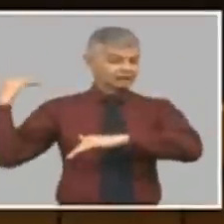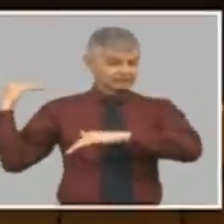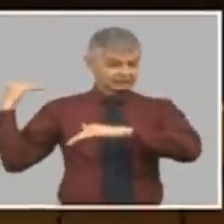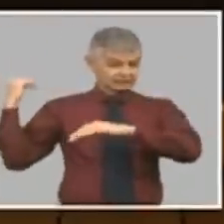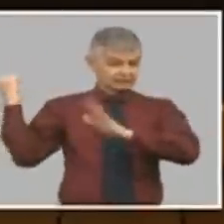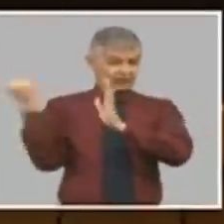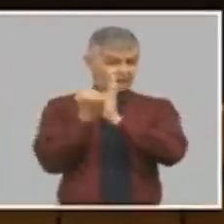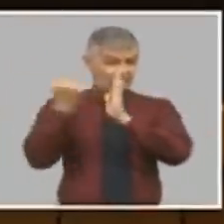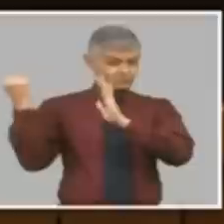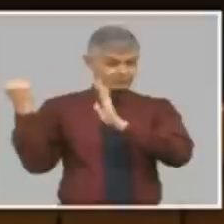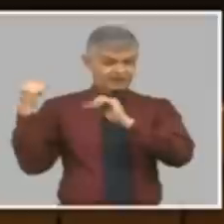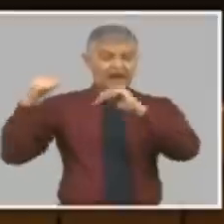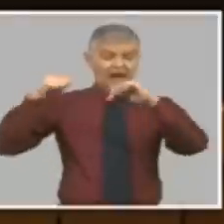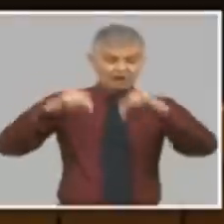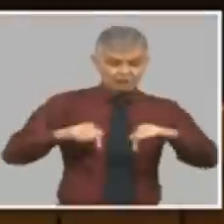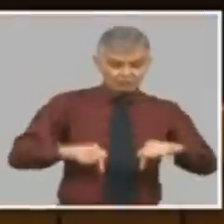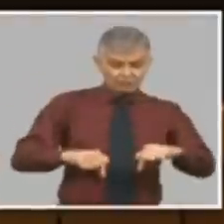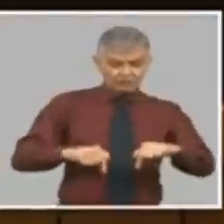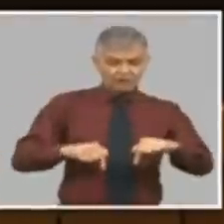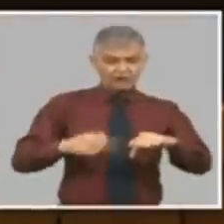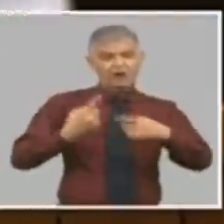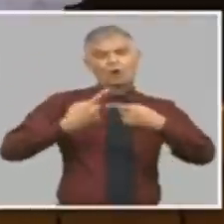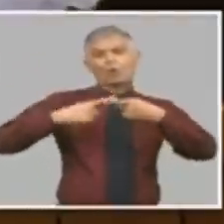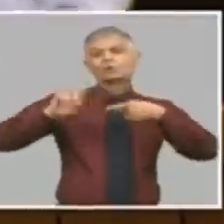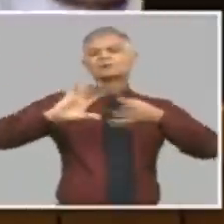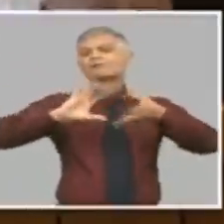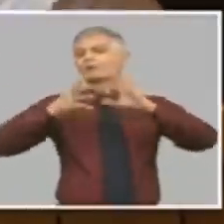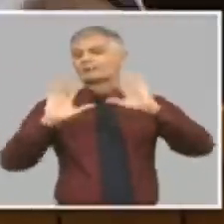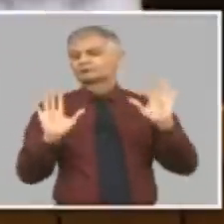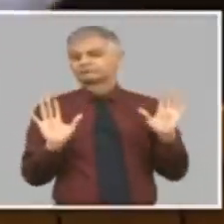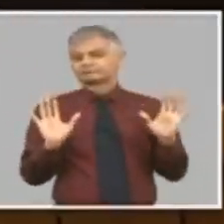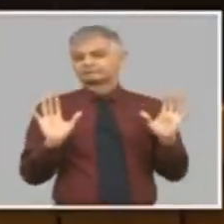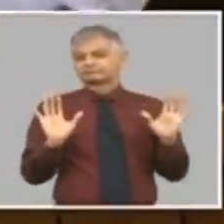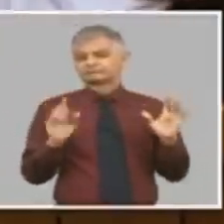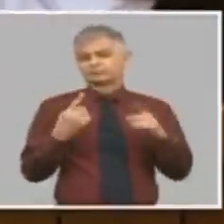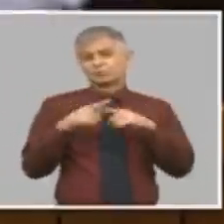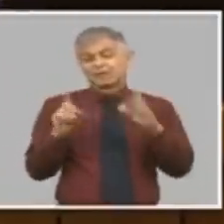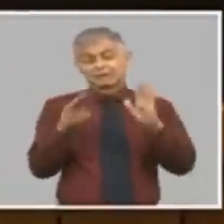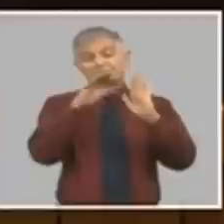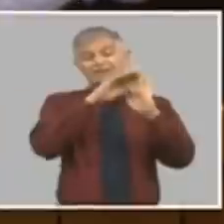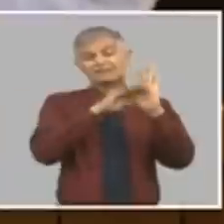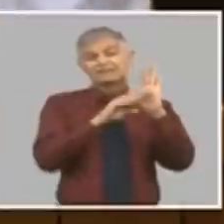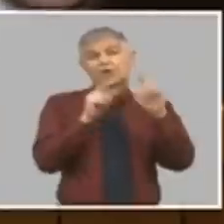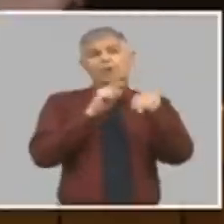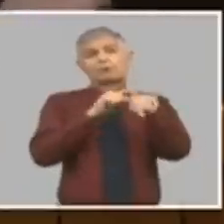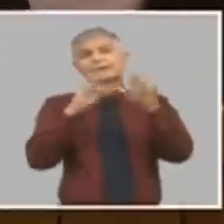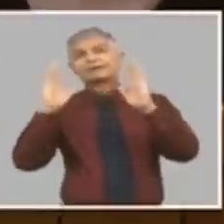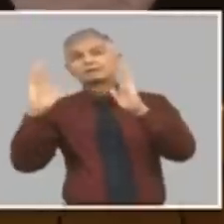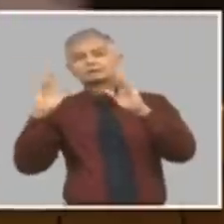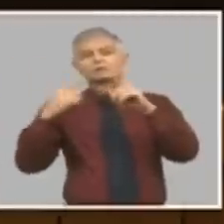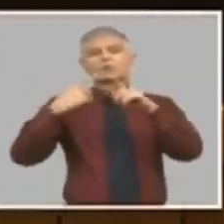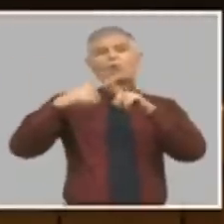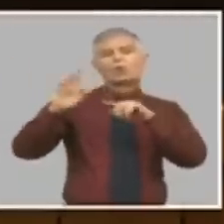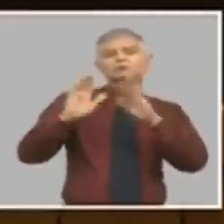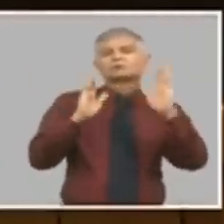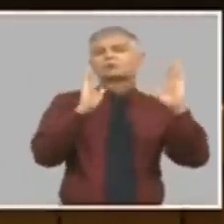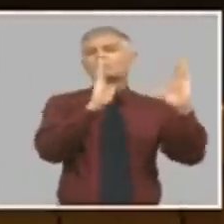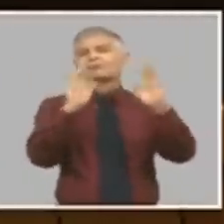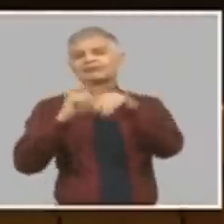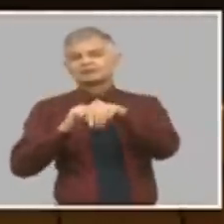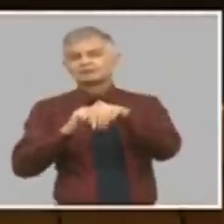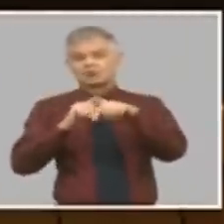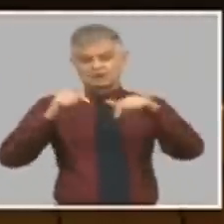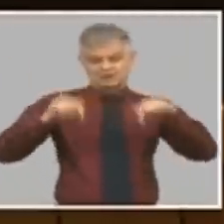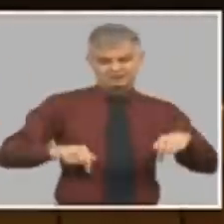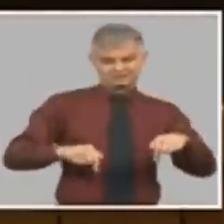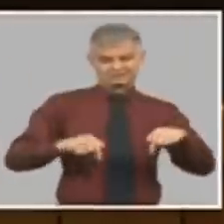tienen que tener un enfoque de una manera integral porque una se puso en un momento, otra en otro, otra en otro y cuando ahora uno coge y estudia